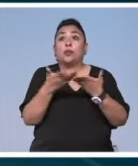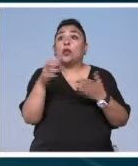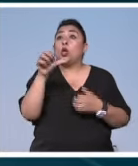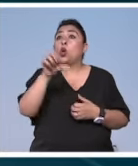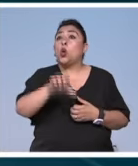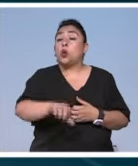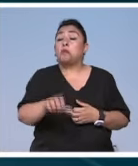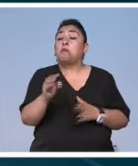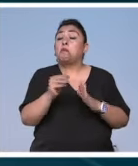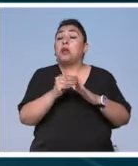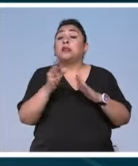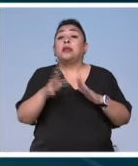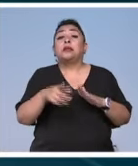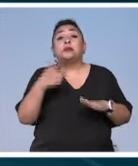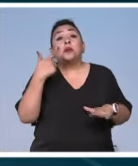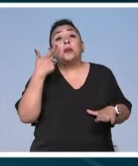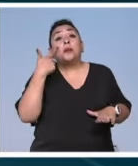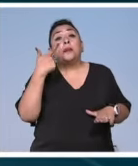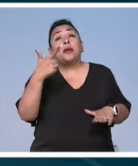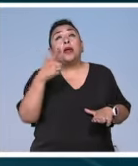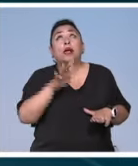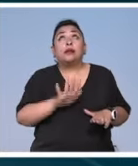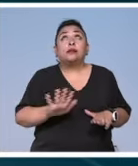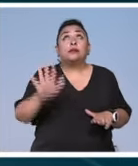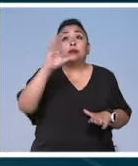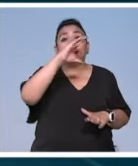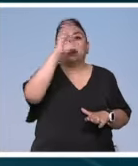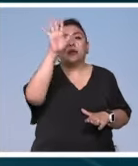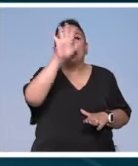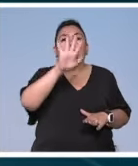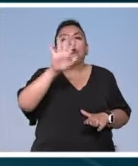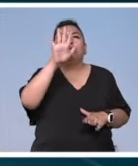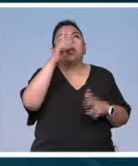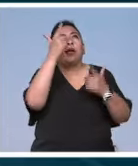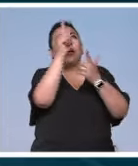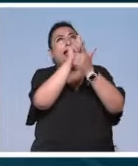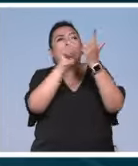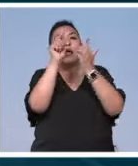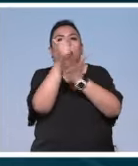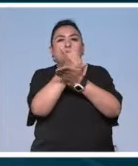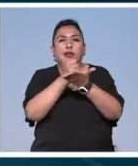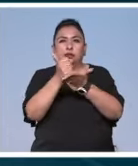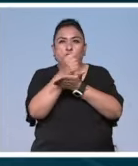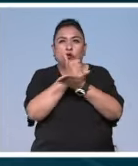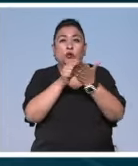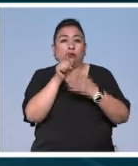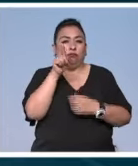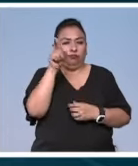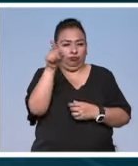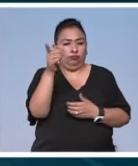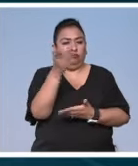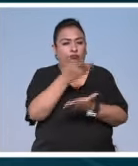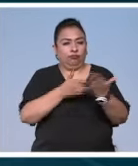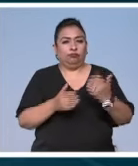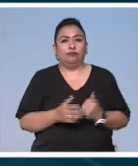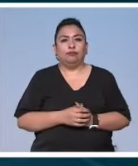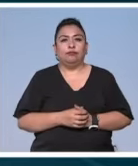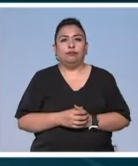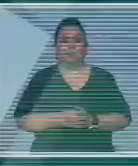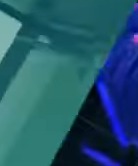hoy tenemos un buen pretexto para observar el firmamento en la búsqueda de las galaxias azules que él nos compartió